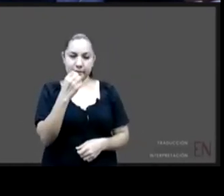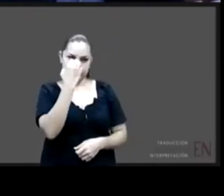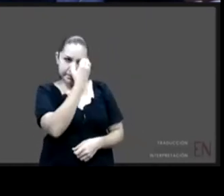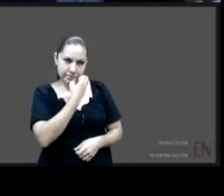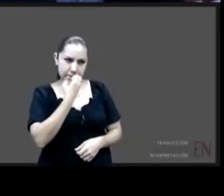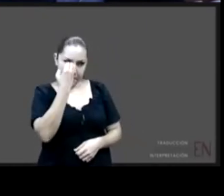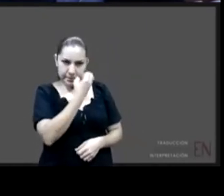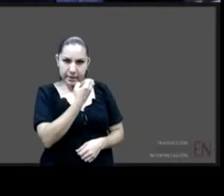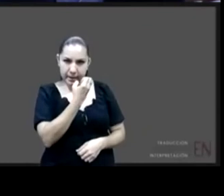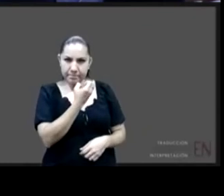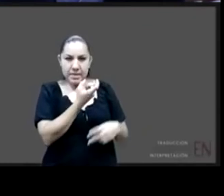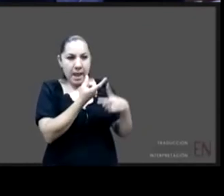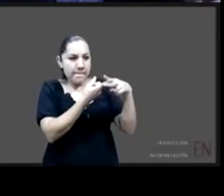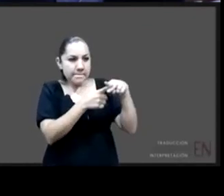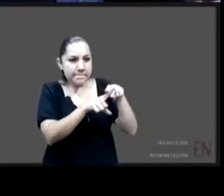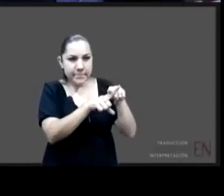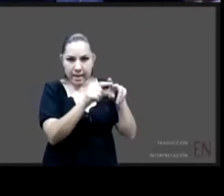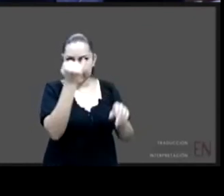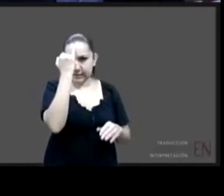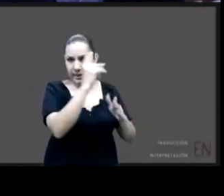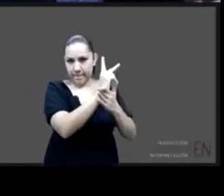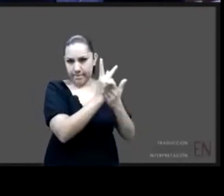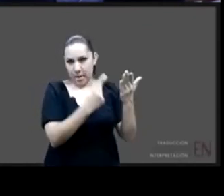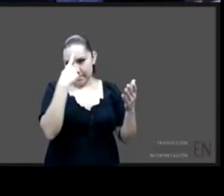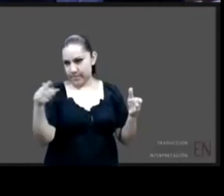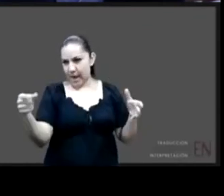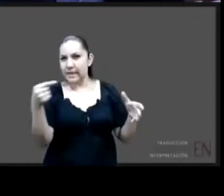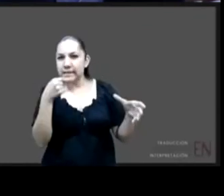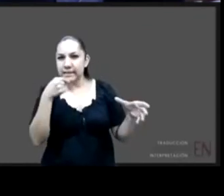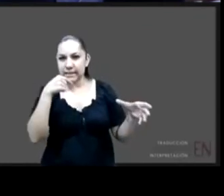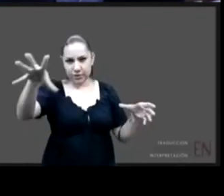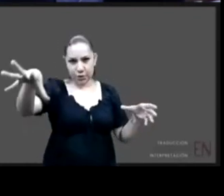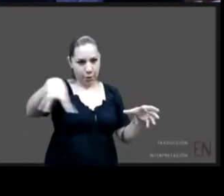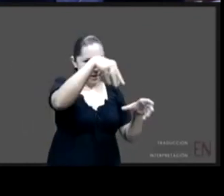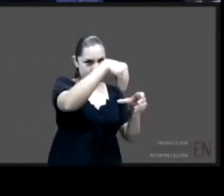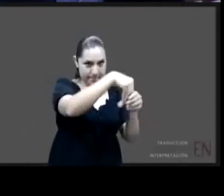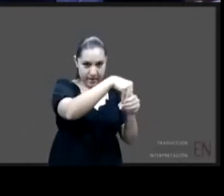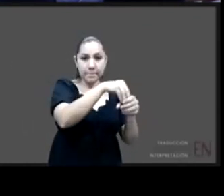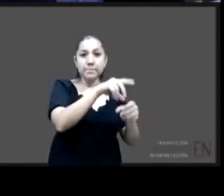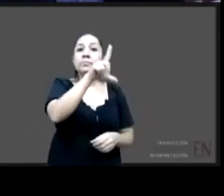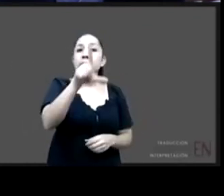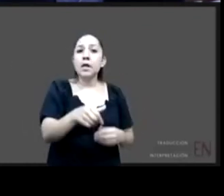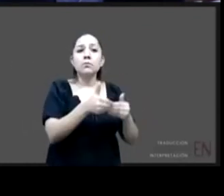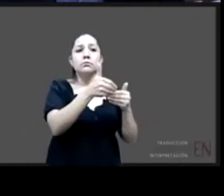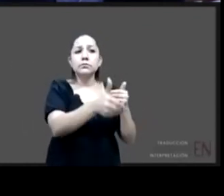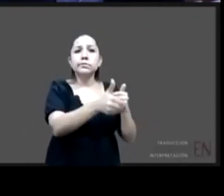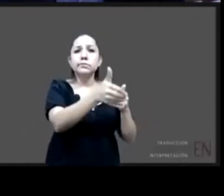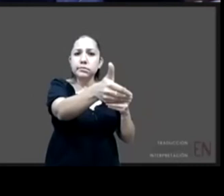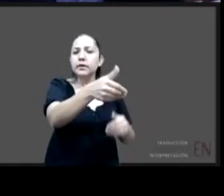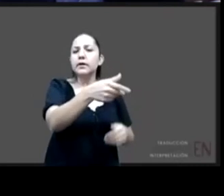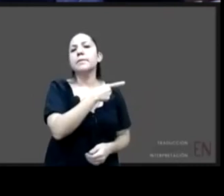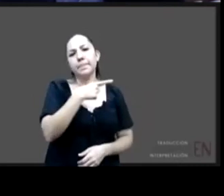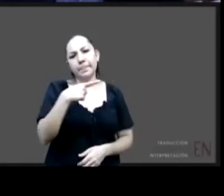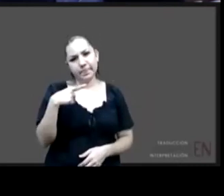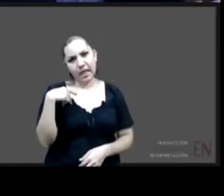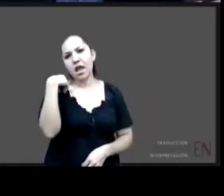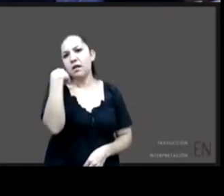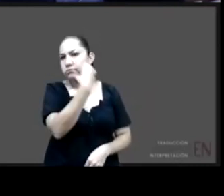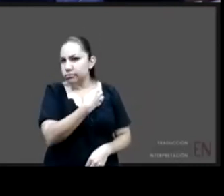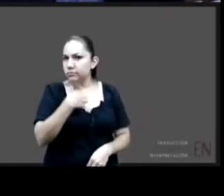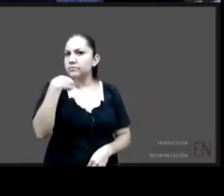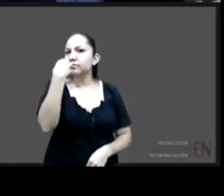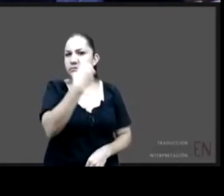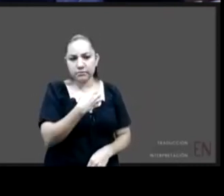niño tiene que haber un apoyo permanente y constante cuidar a un niño que viene de una circunstancia de haber